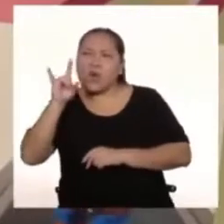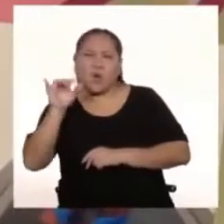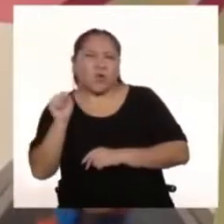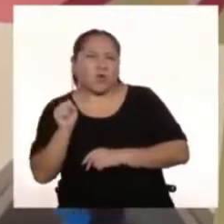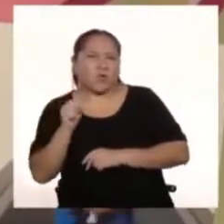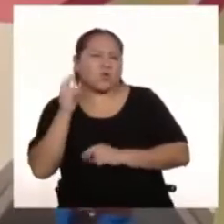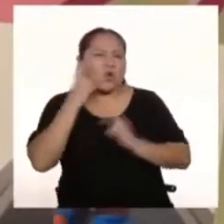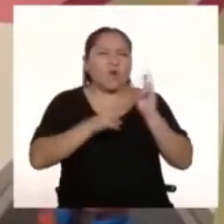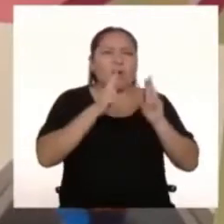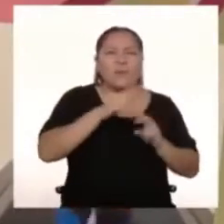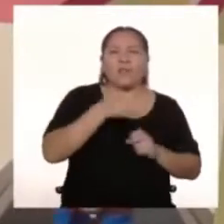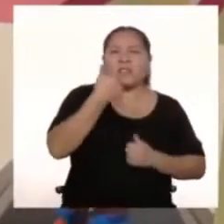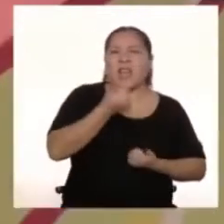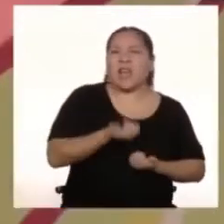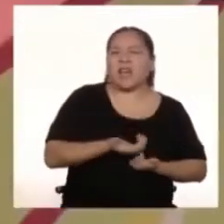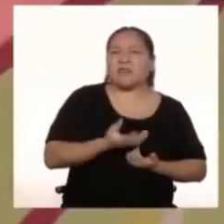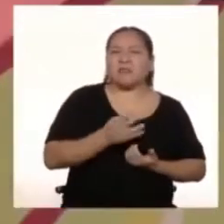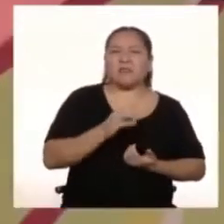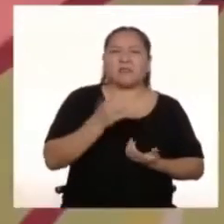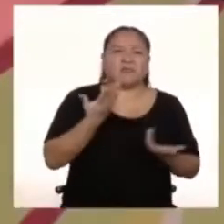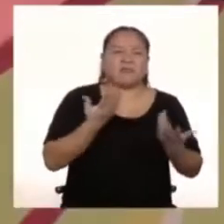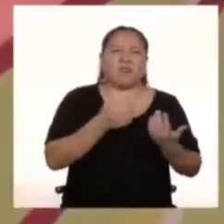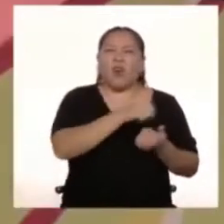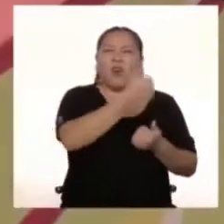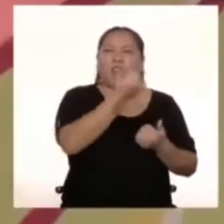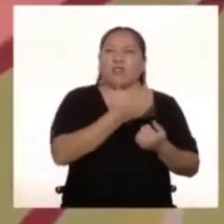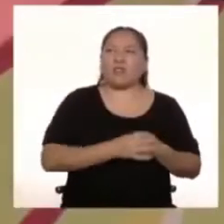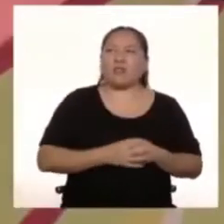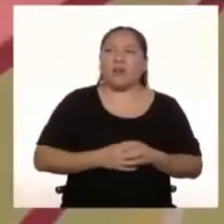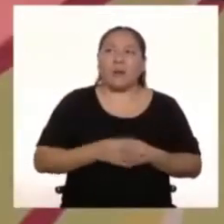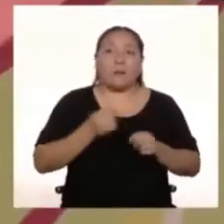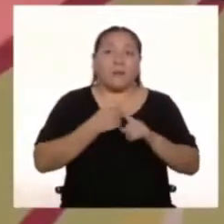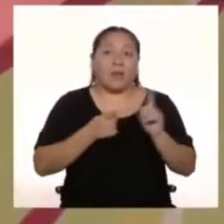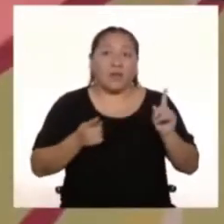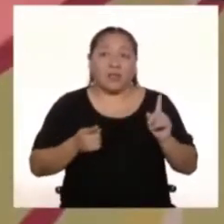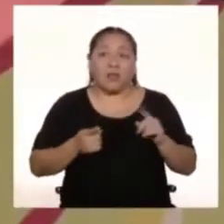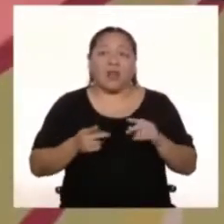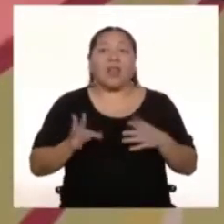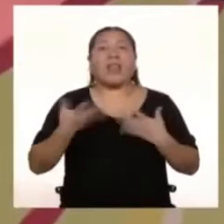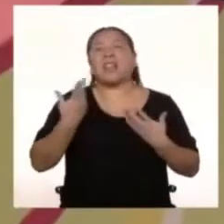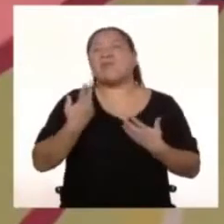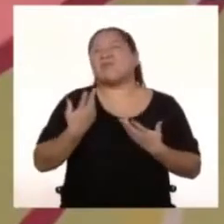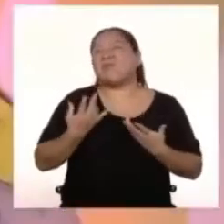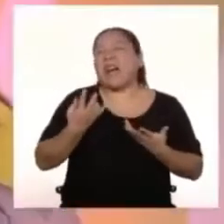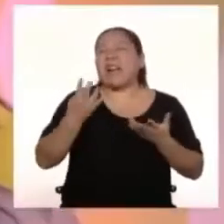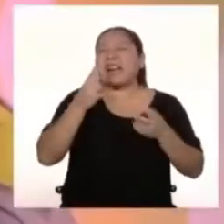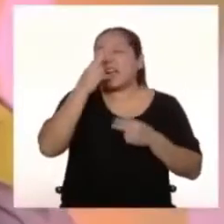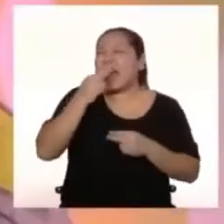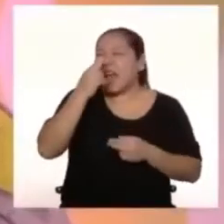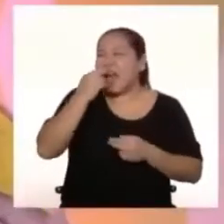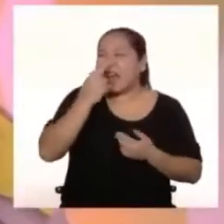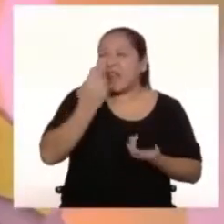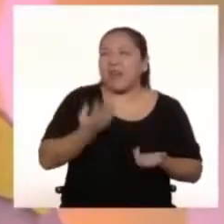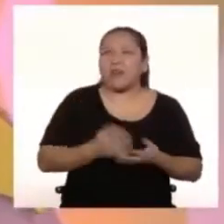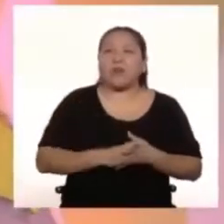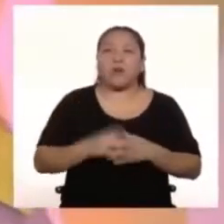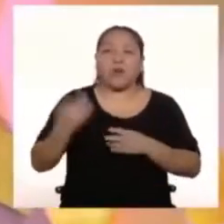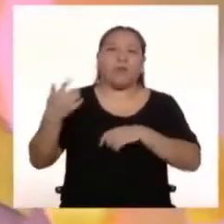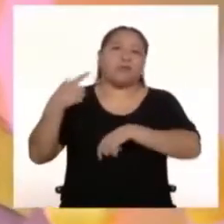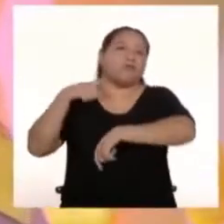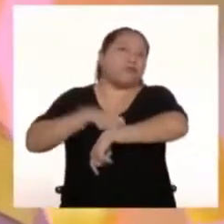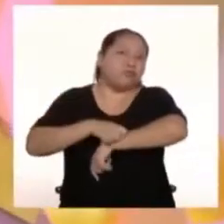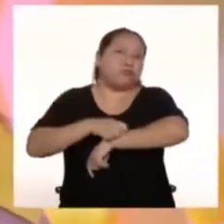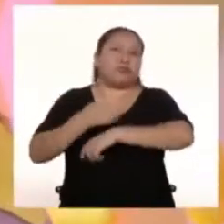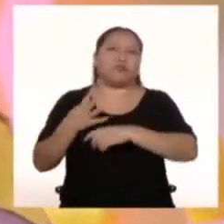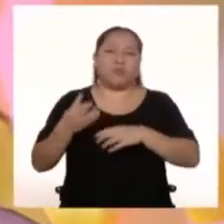En la antigüedad Están humanos comunes o semidioses Que por alguna razón extraña adquirieron un poder El hecho de que sean humanos Nos